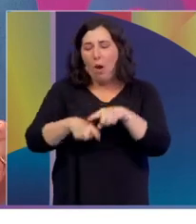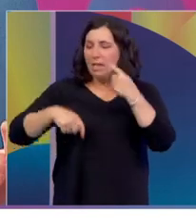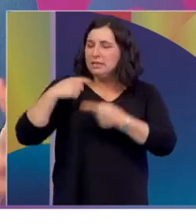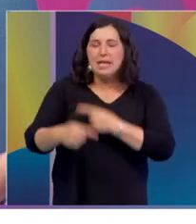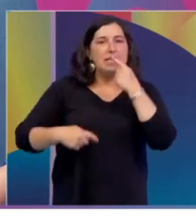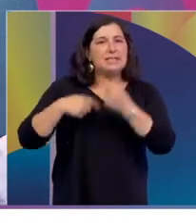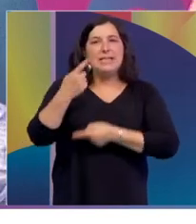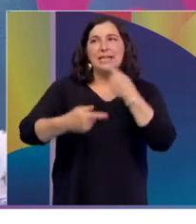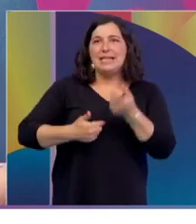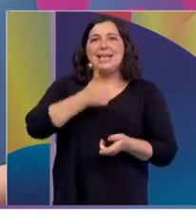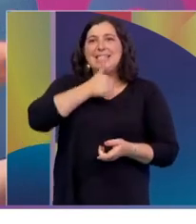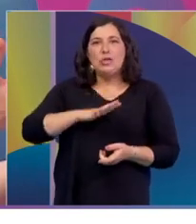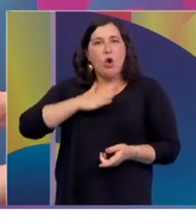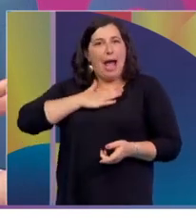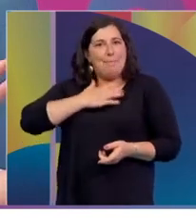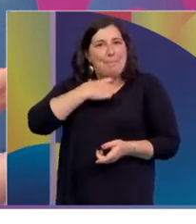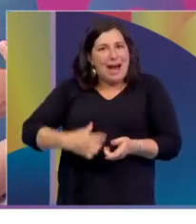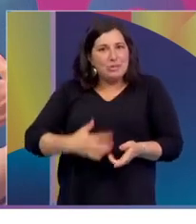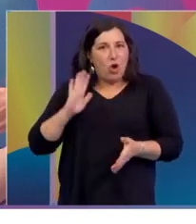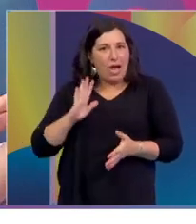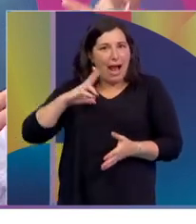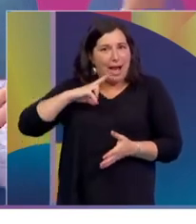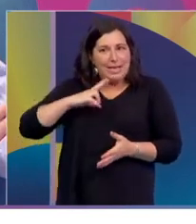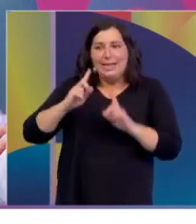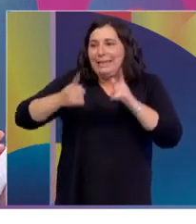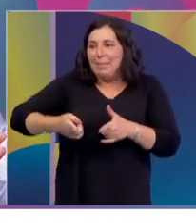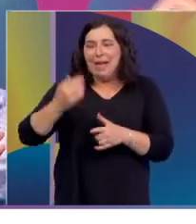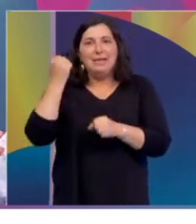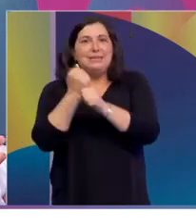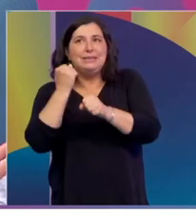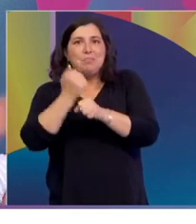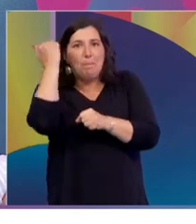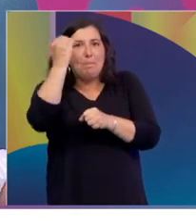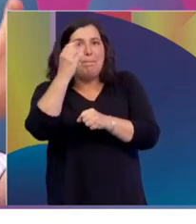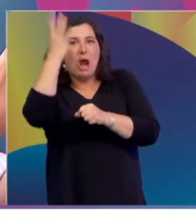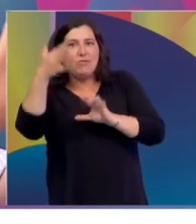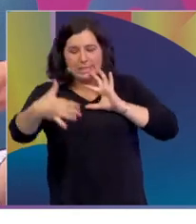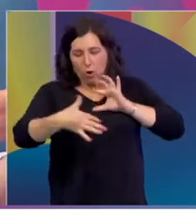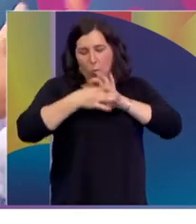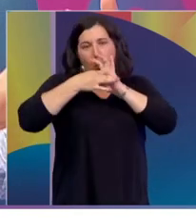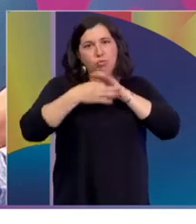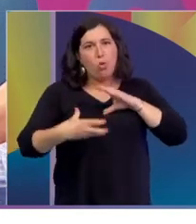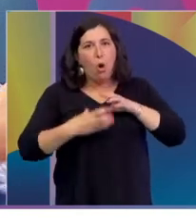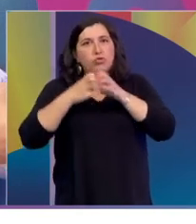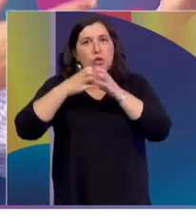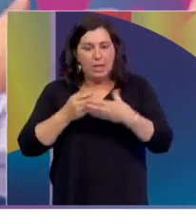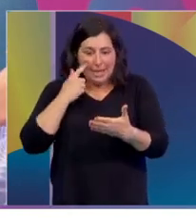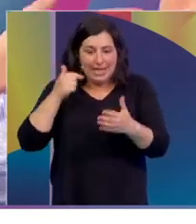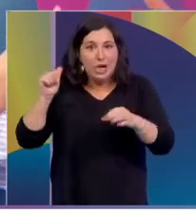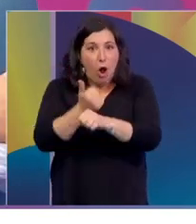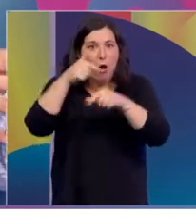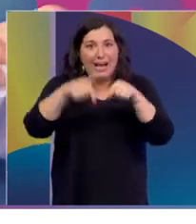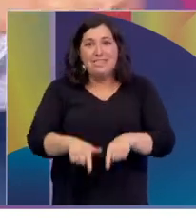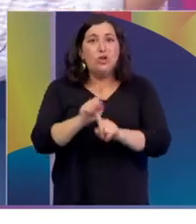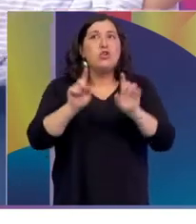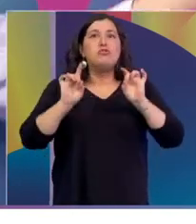motiva a hacer eso y, bueno, y también su profesión, cómo conjuga su necesidad personal y su profesión y logra esto, pero no lo hace solo para ella y